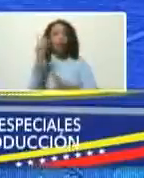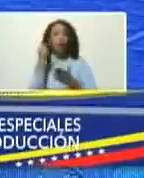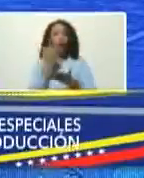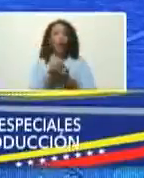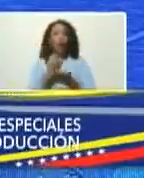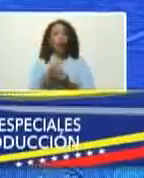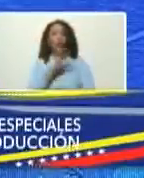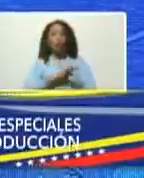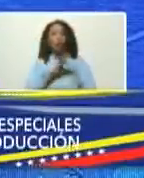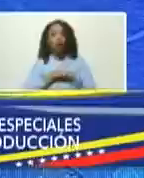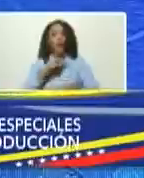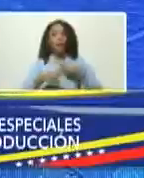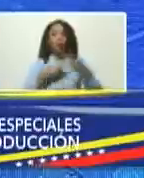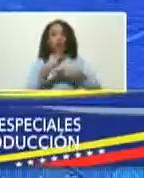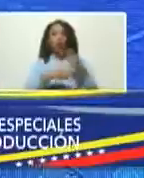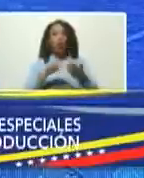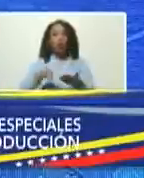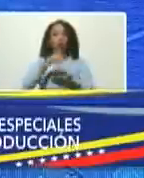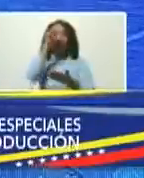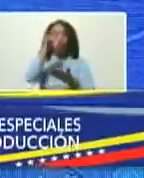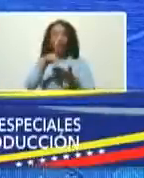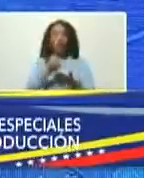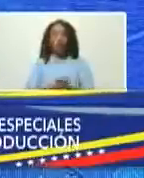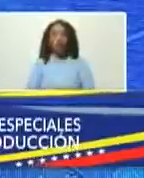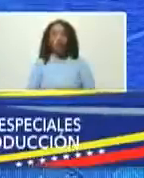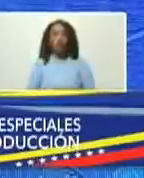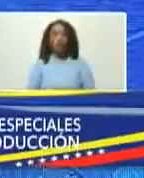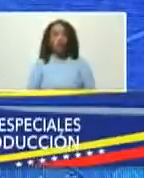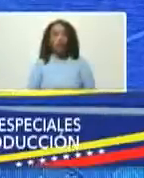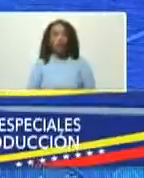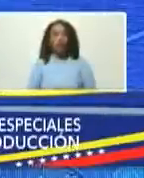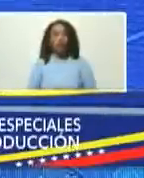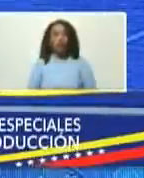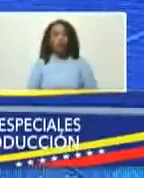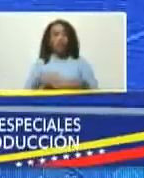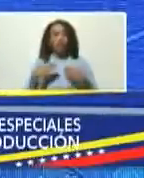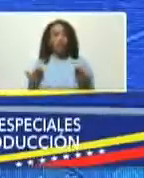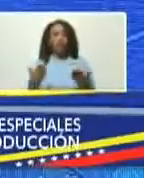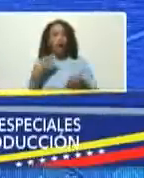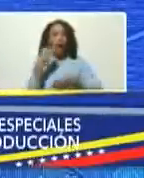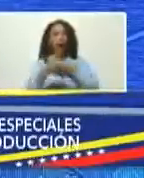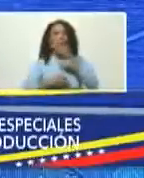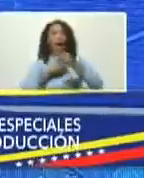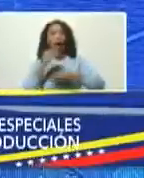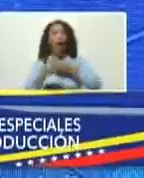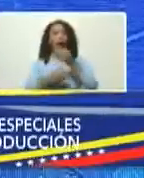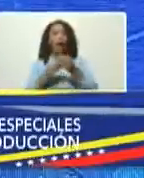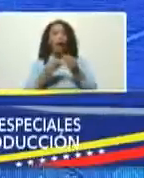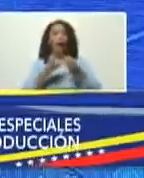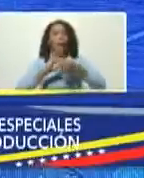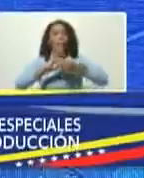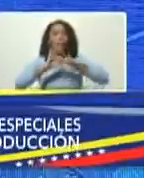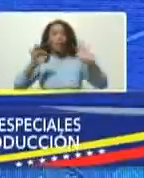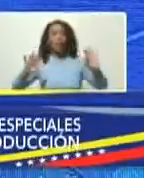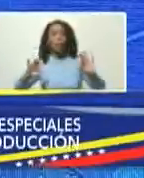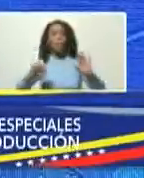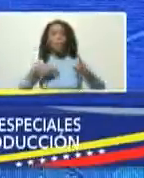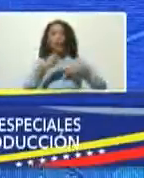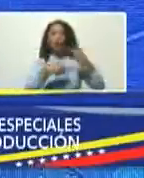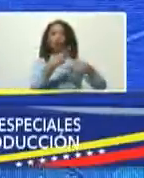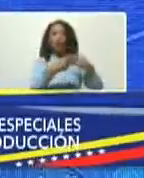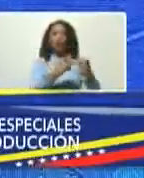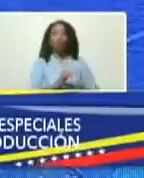soberano y de producción nacional que garantice el encadenamiento productivo